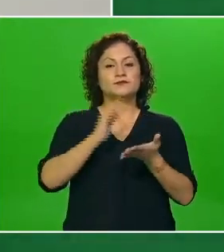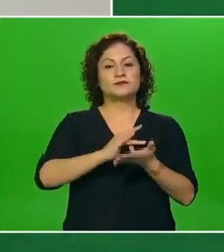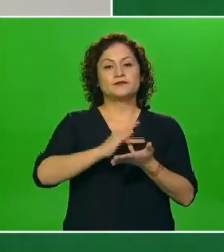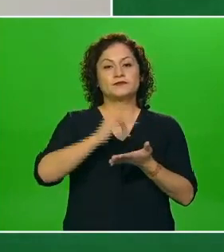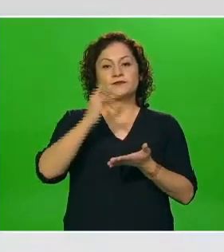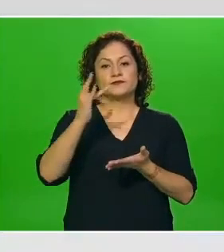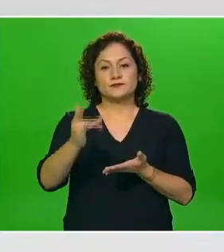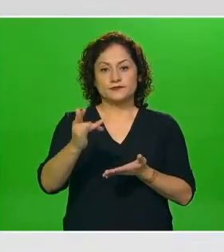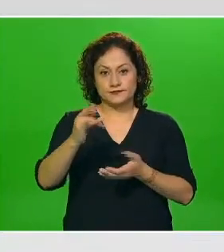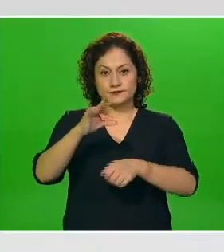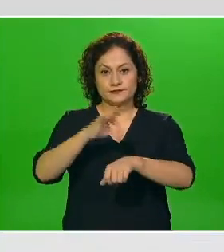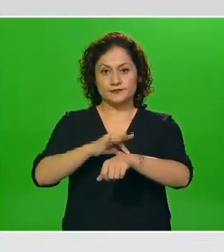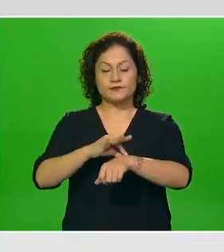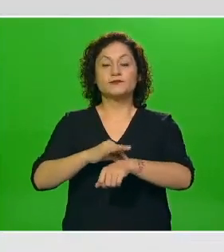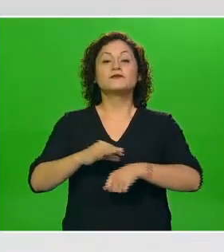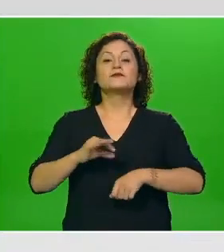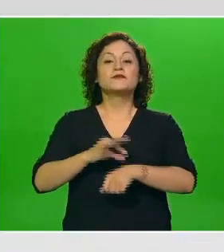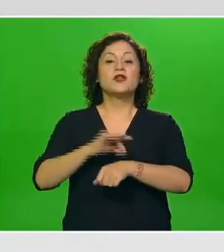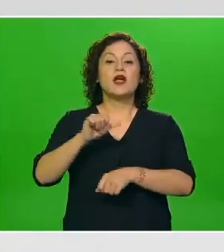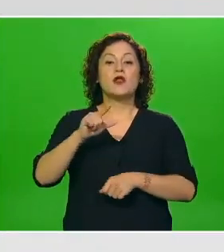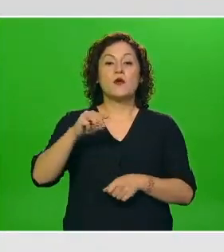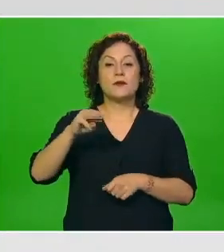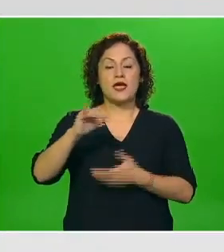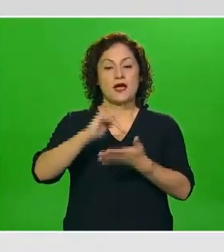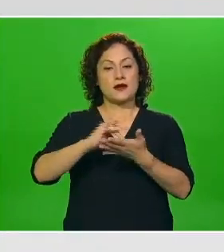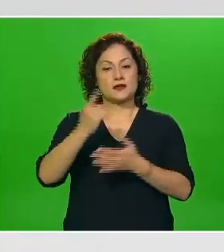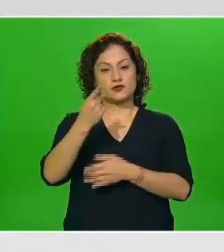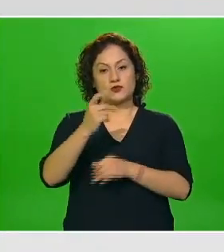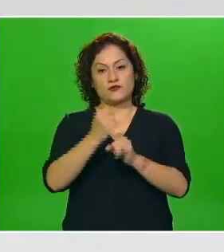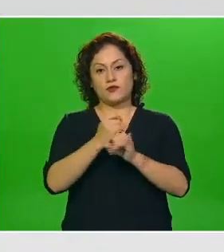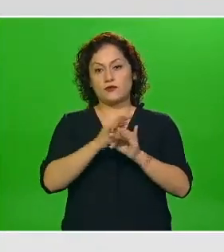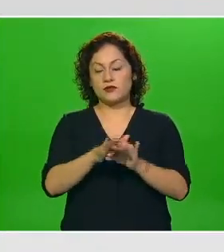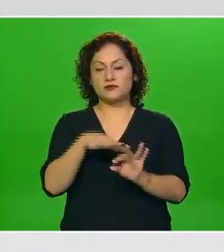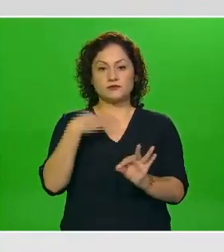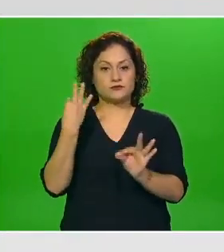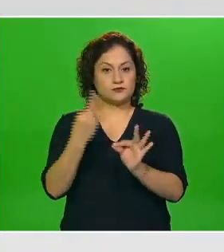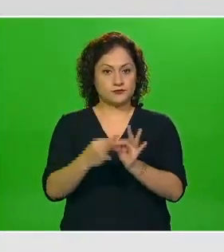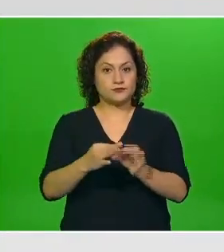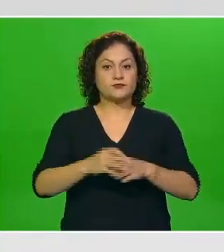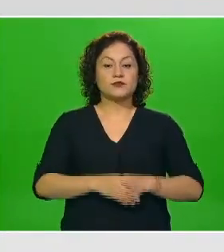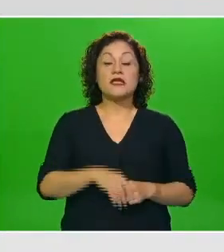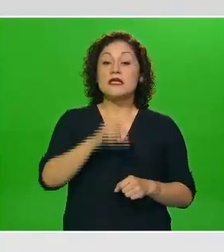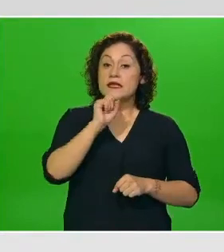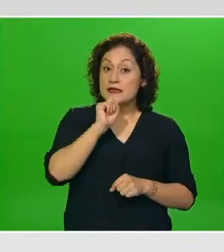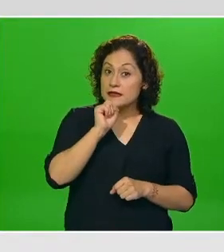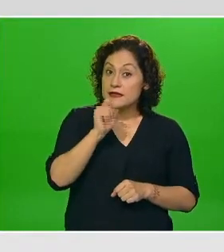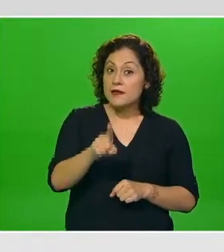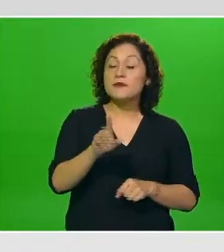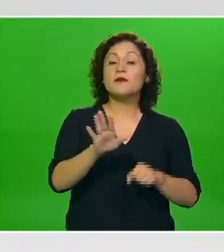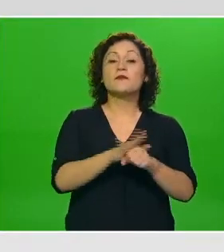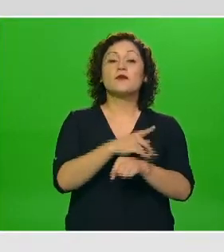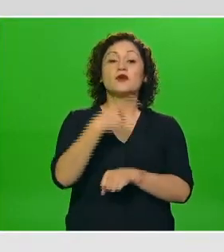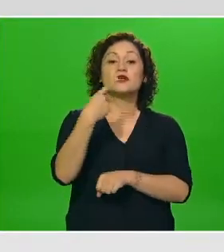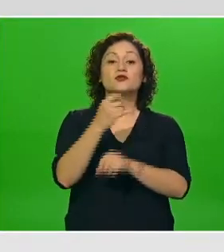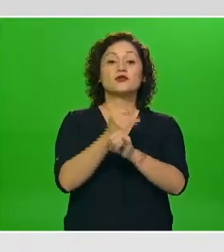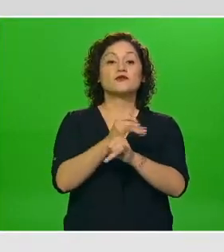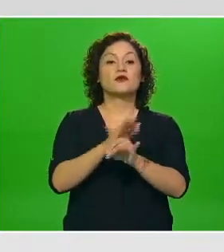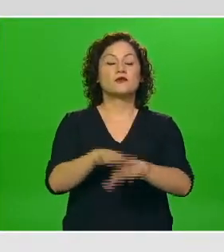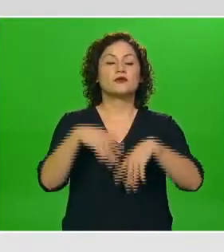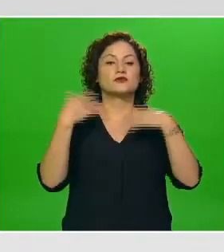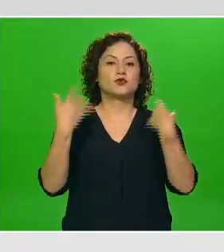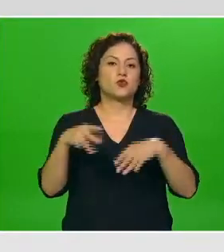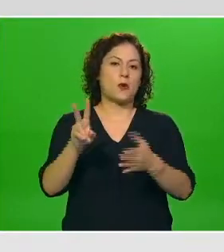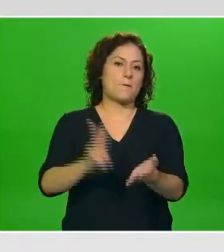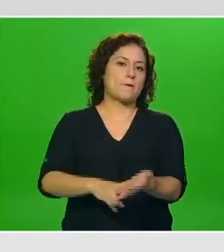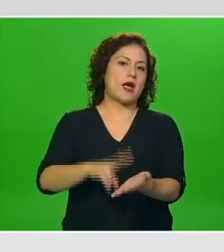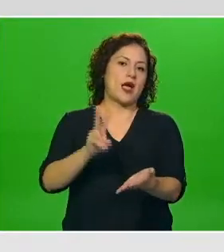a lo mía por esta información tan oportuna y sobre todo por esta información tan puntual que es de gran interés